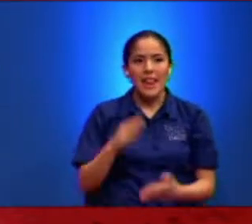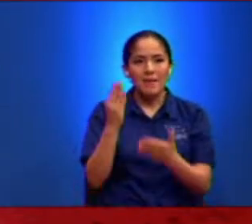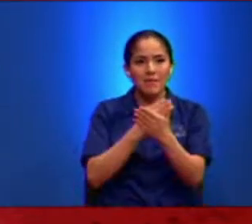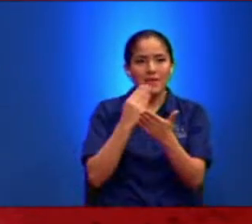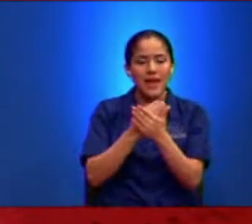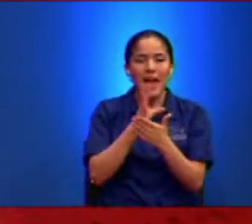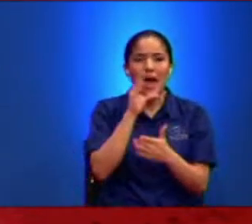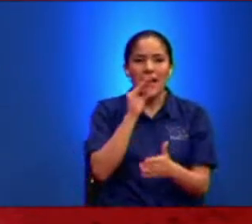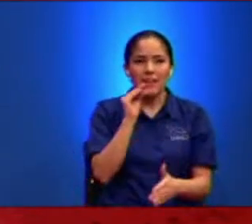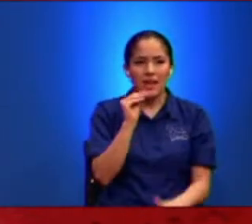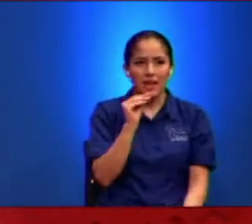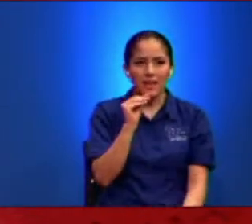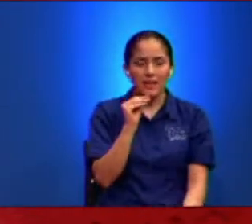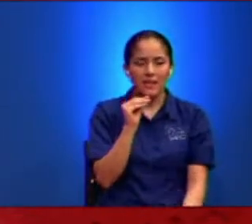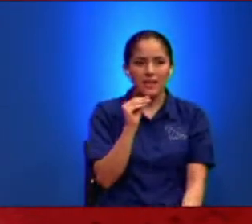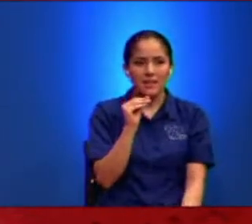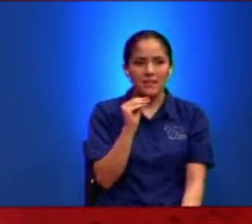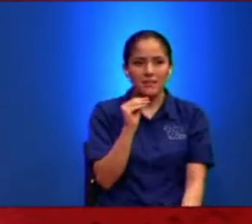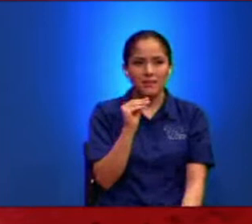no de enseñar